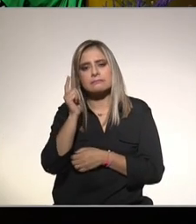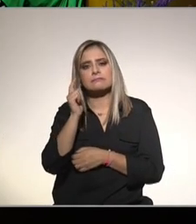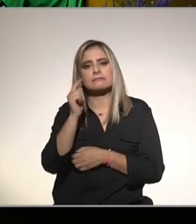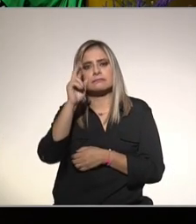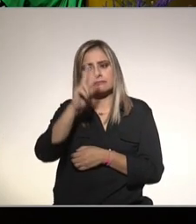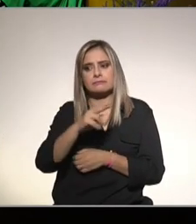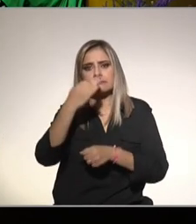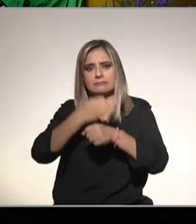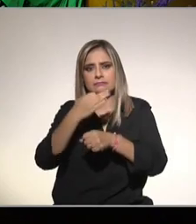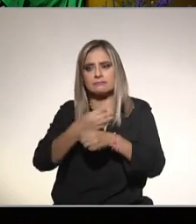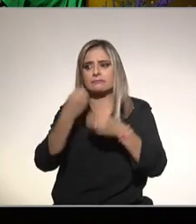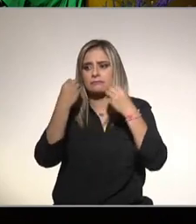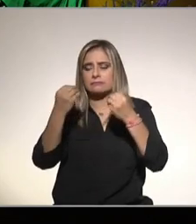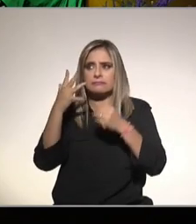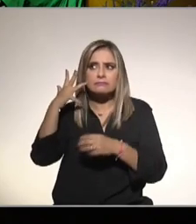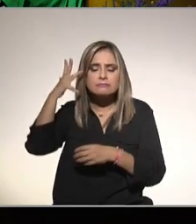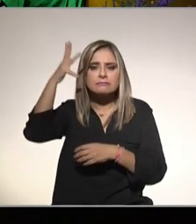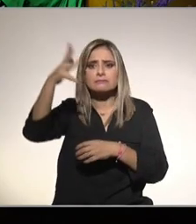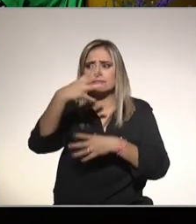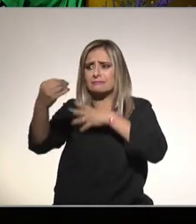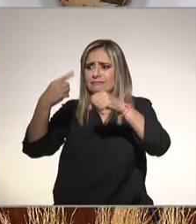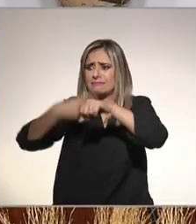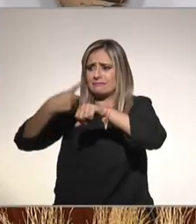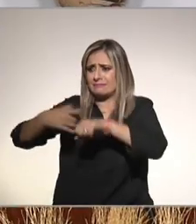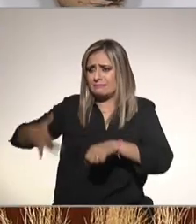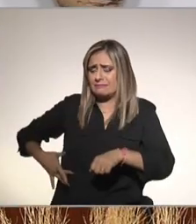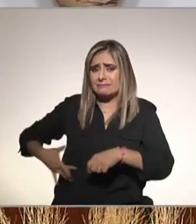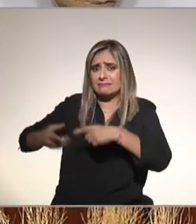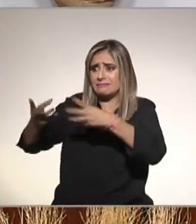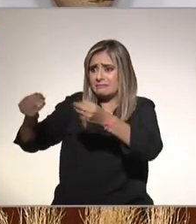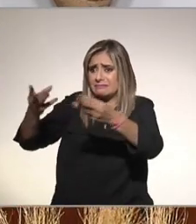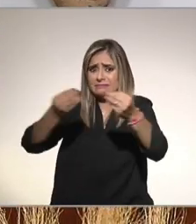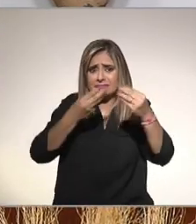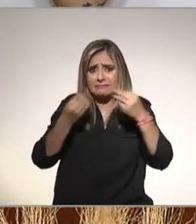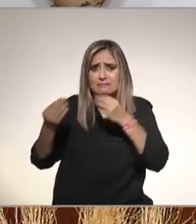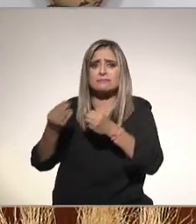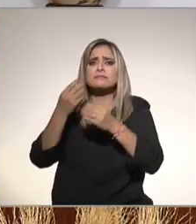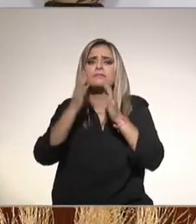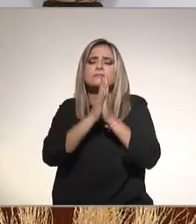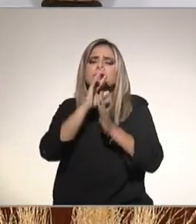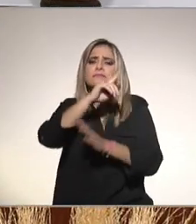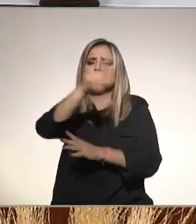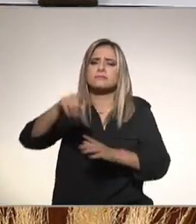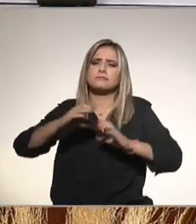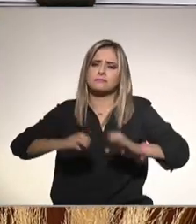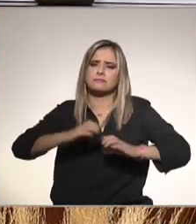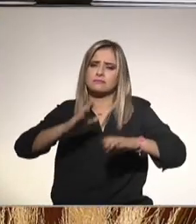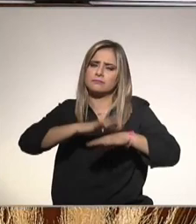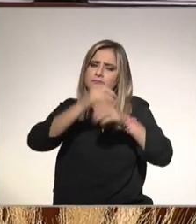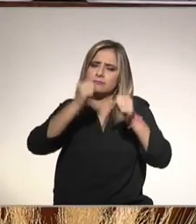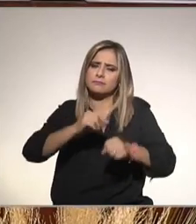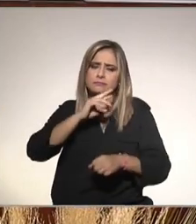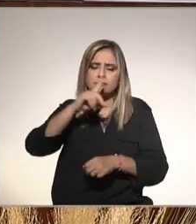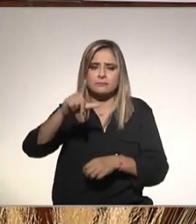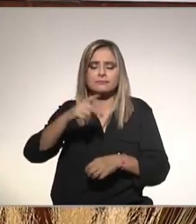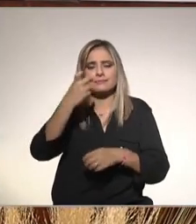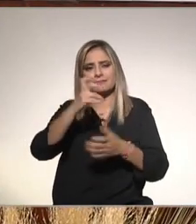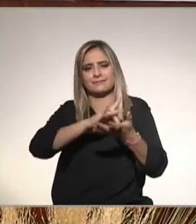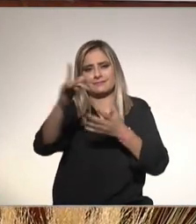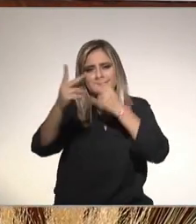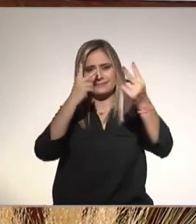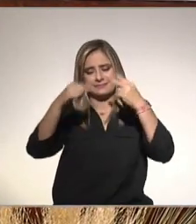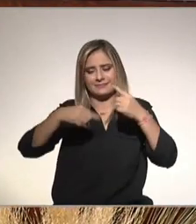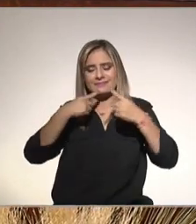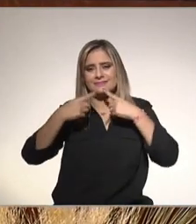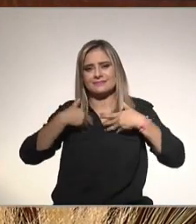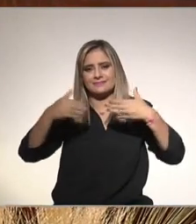ola terrible de cirrosis en el futuro vamos aquí con estas acciones a tratarla de detener te agradezco por habernos visto esto fue Diálogos